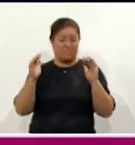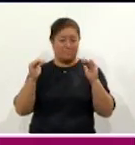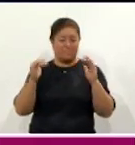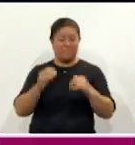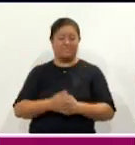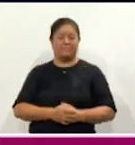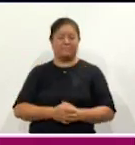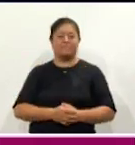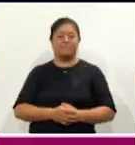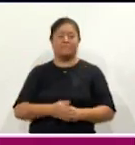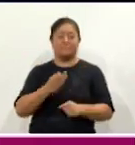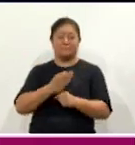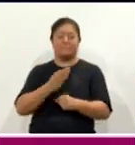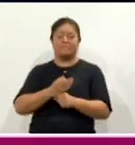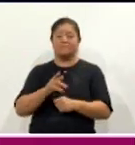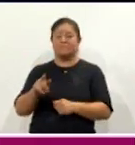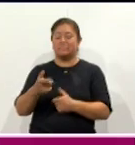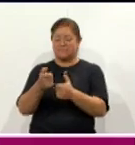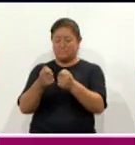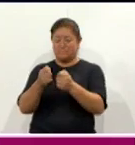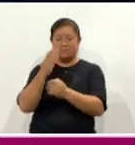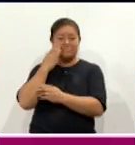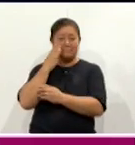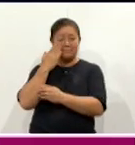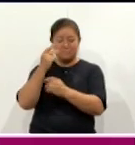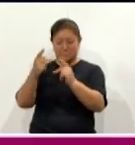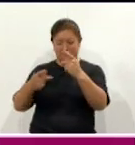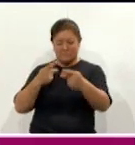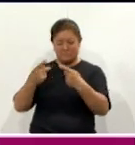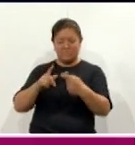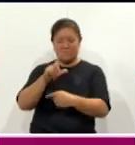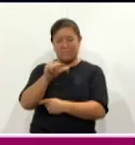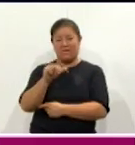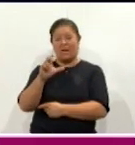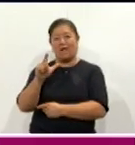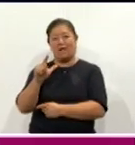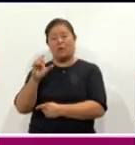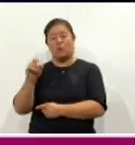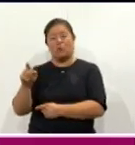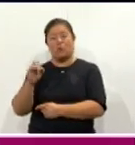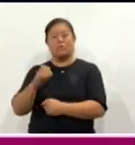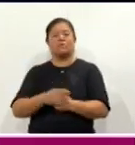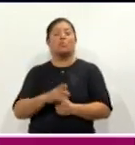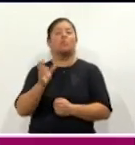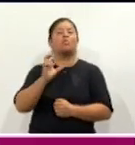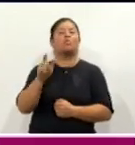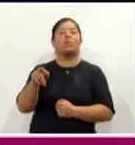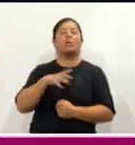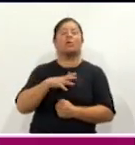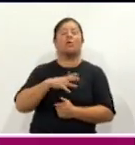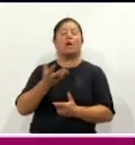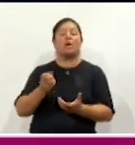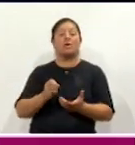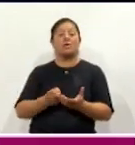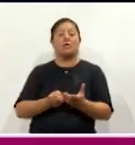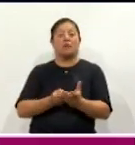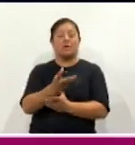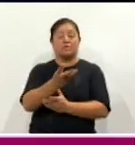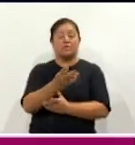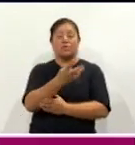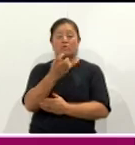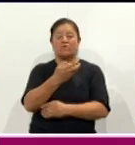tercera transmisión. Preguntan a través de Facebook, la alerta, es que cuando se transmitirá la jornada de las 400 familias, será el día de mañana